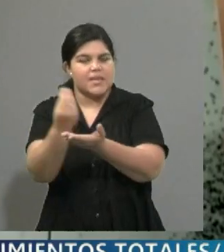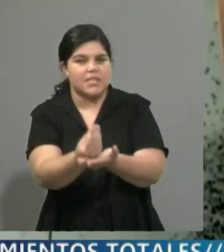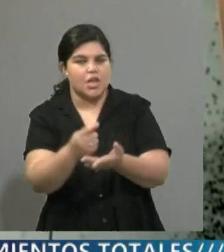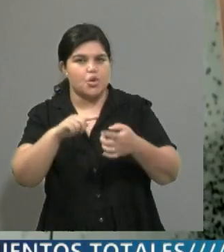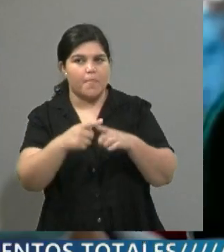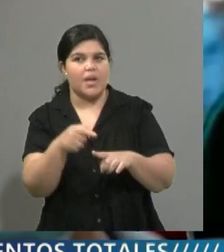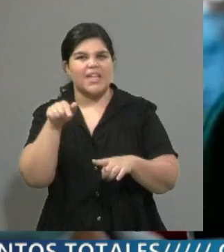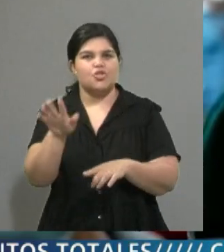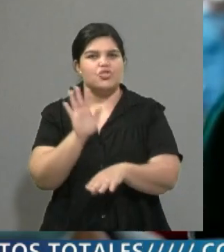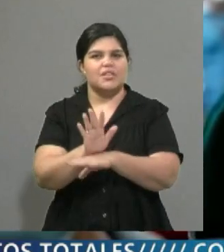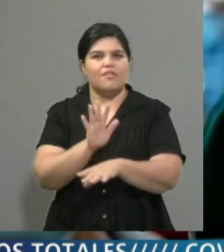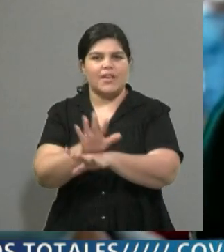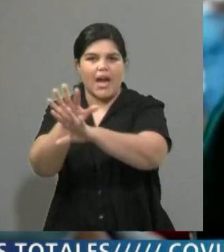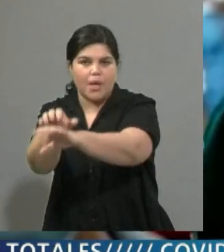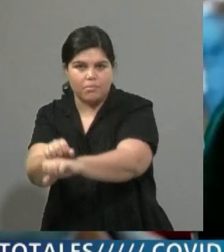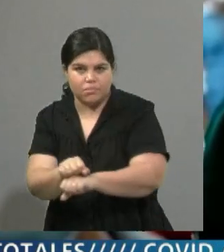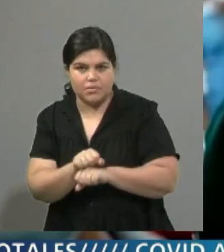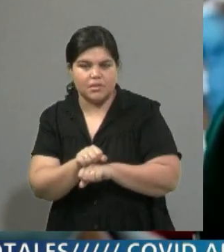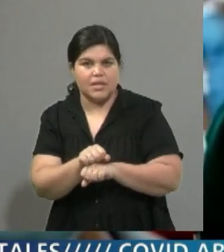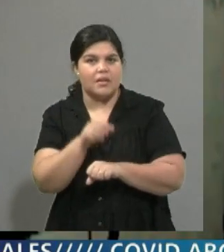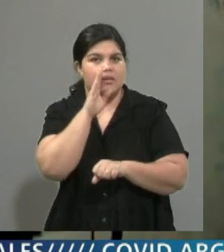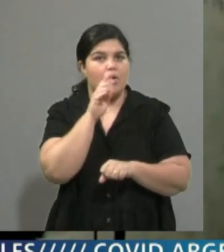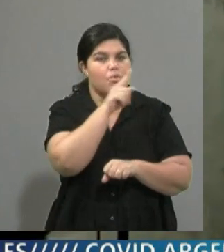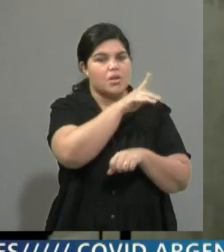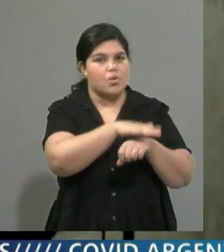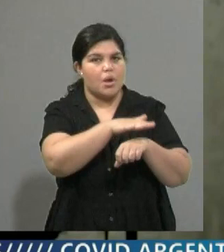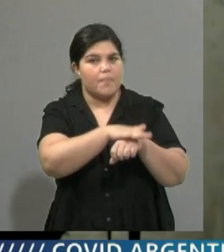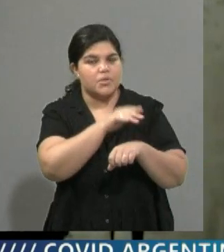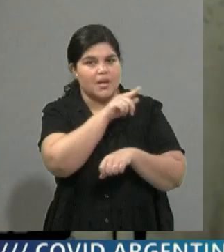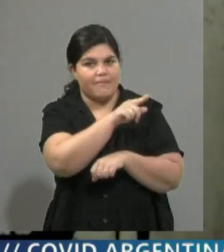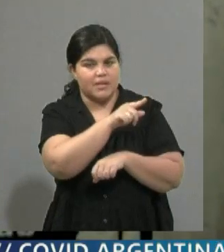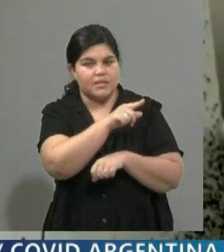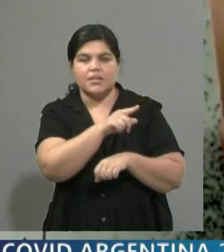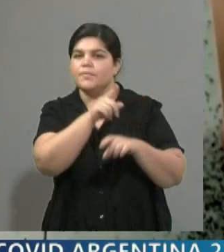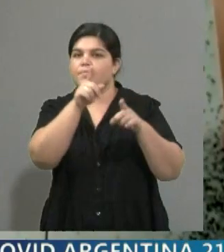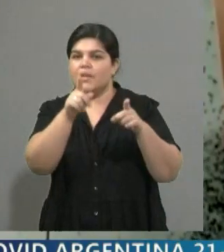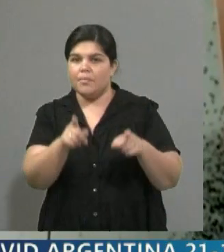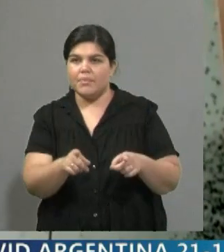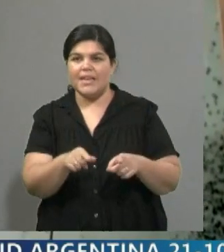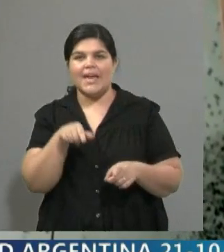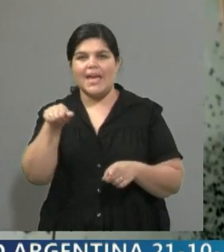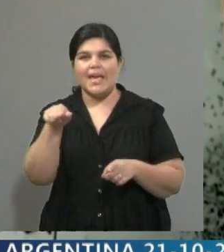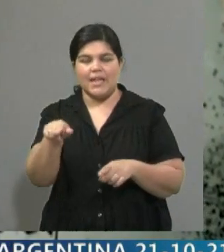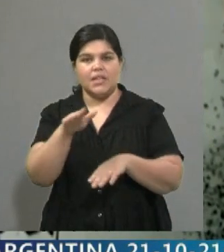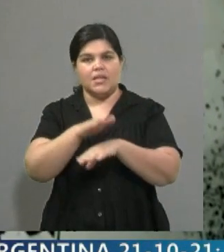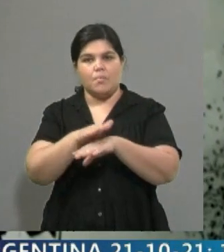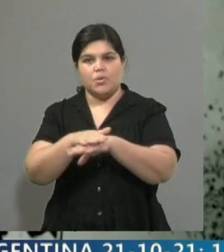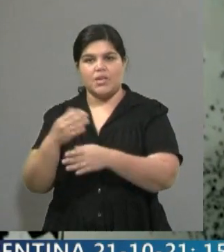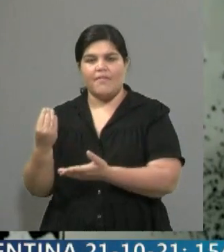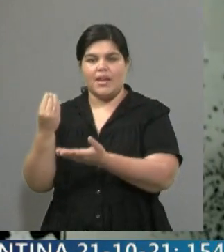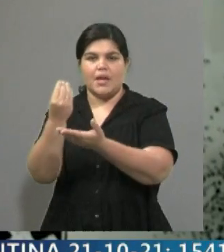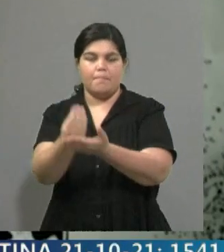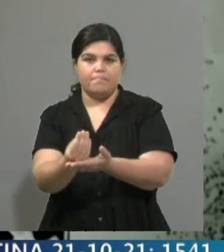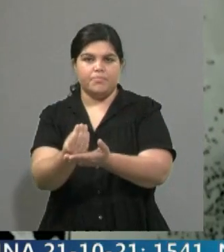secuestro, supuestamente por parte de Estados Unidos, sino que sería uno, digamos, señalado como el testaferro de Nicolás Maduro. De hecho,